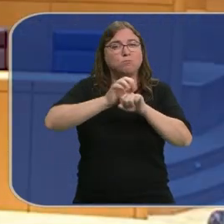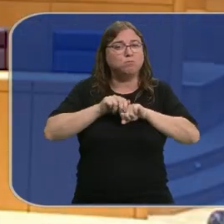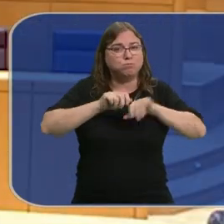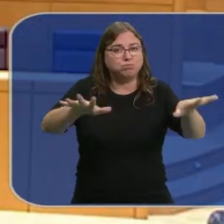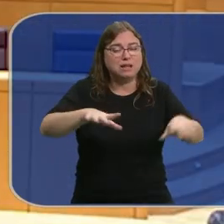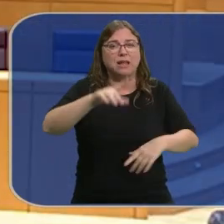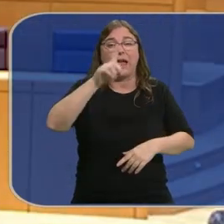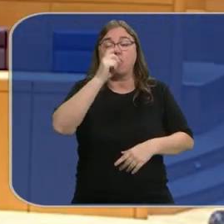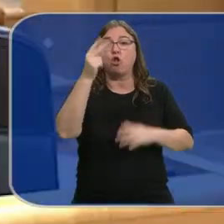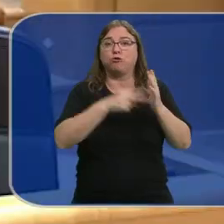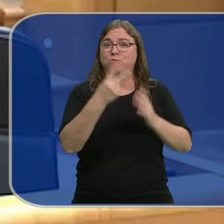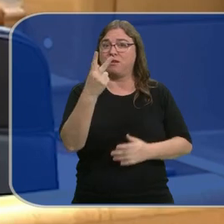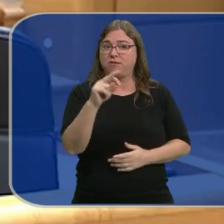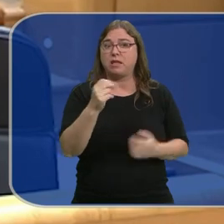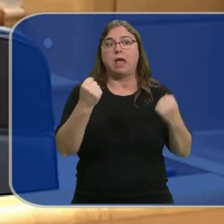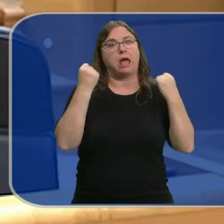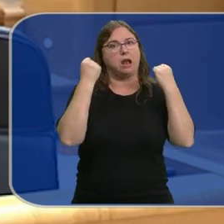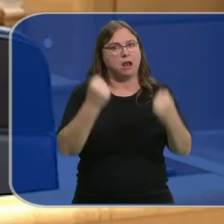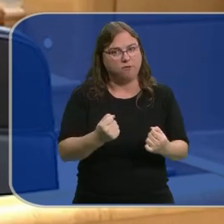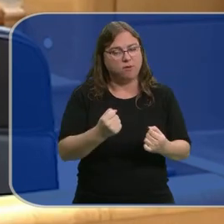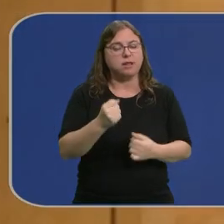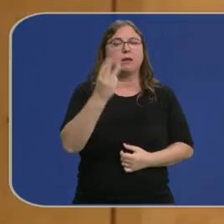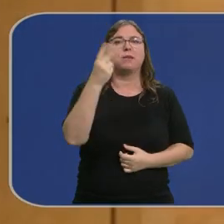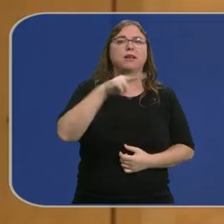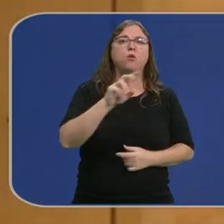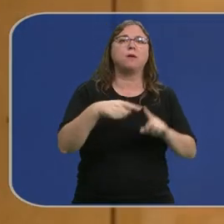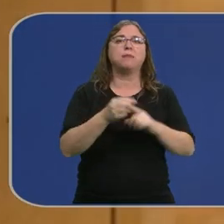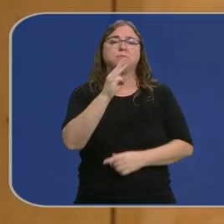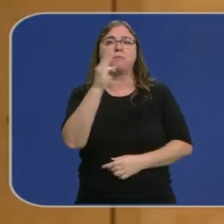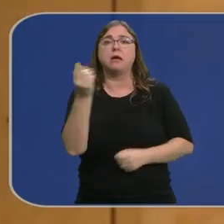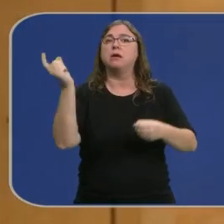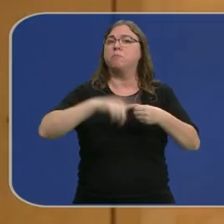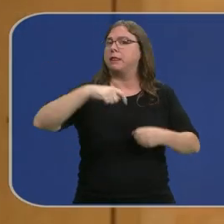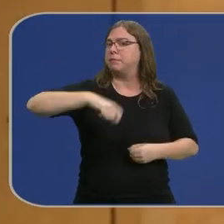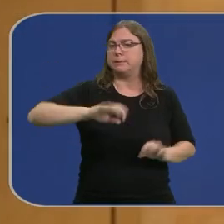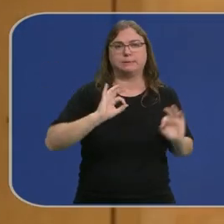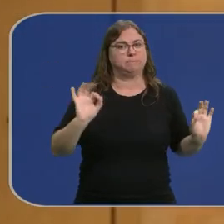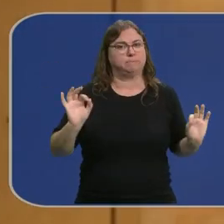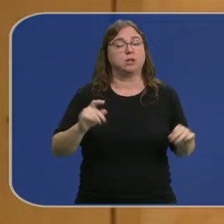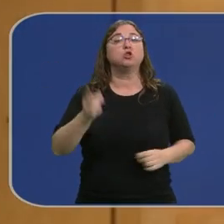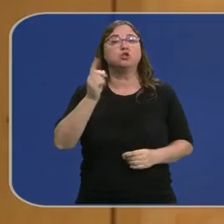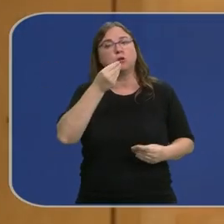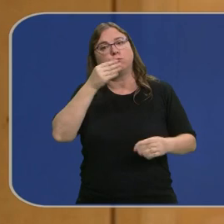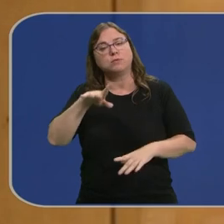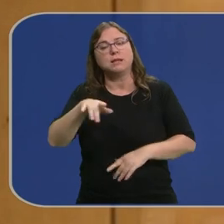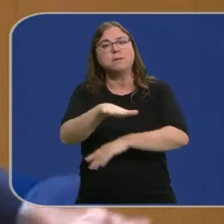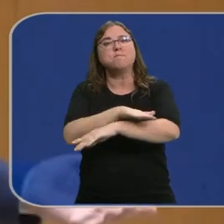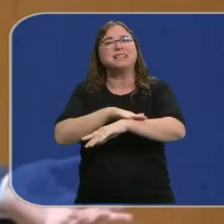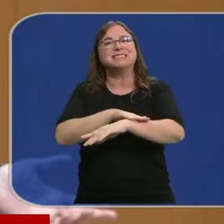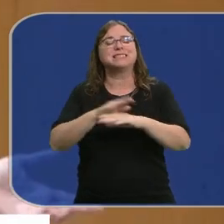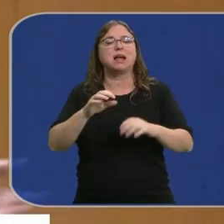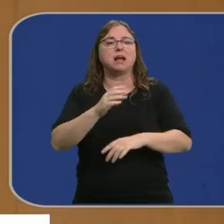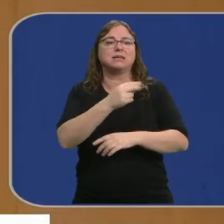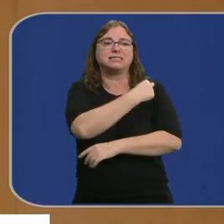en abril de 2020, forzada por PNV y PP, pero a la que no acudió el presidente del Gobierno, sino la ministra de Sanidad.